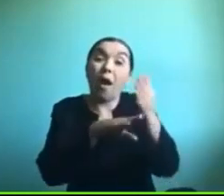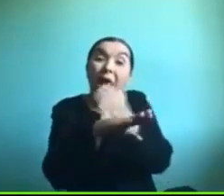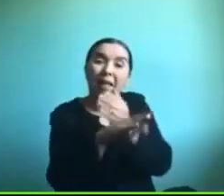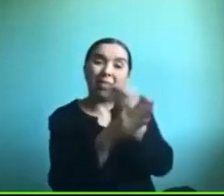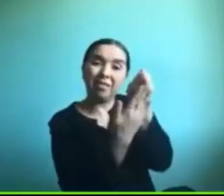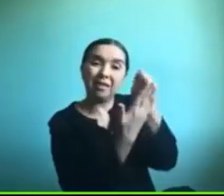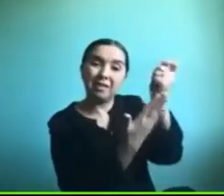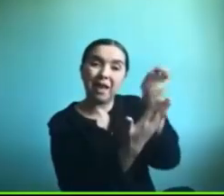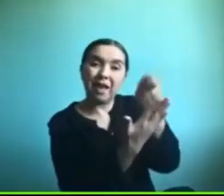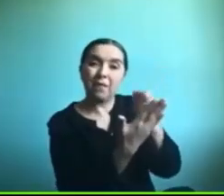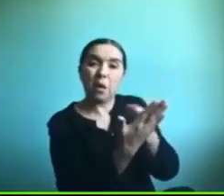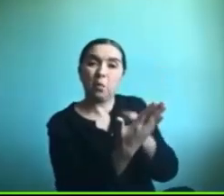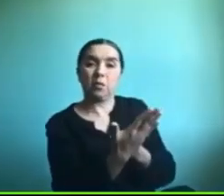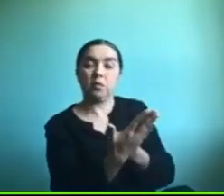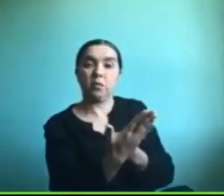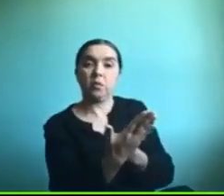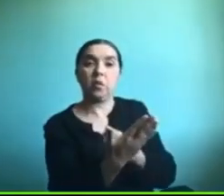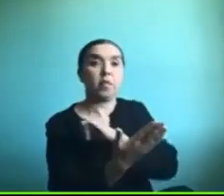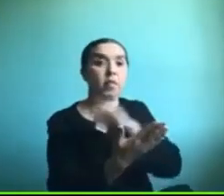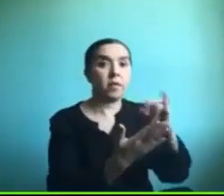recomendaciones necesarias